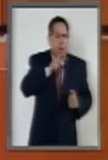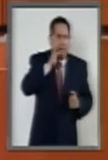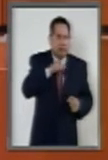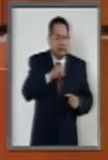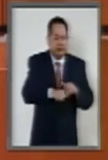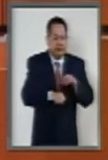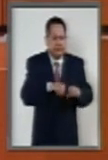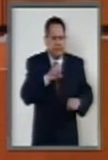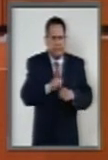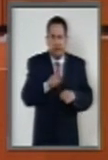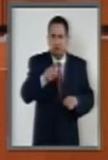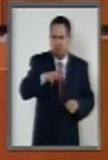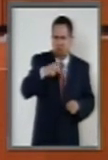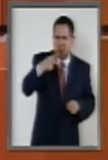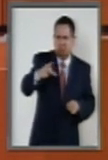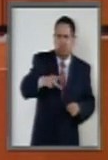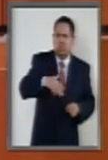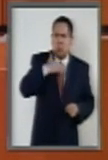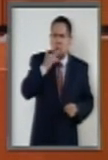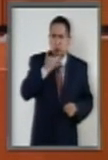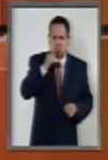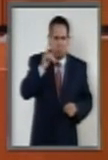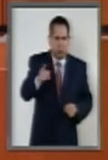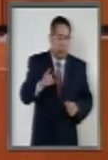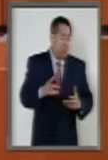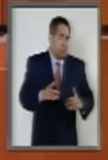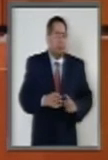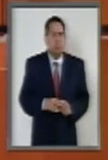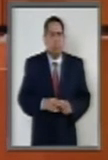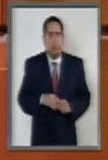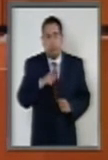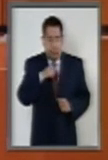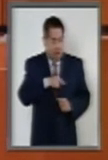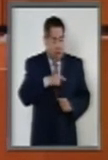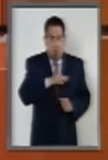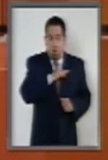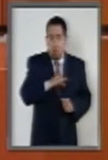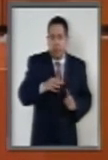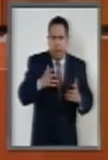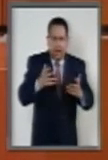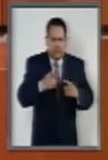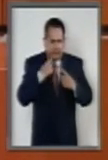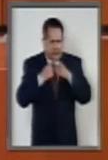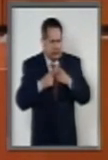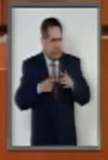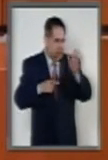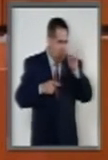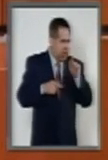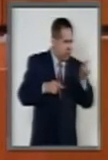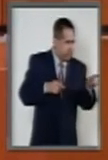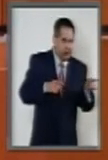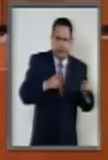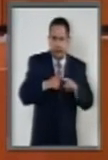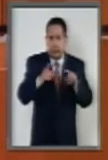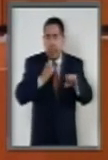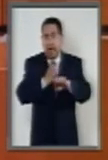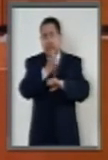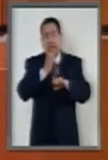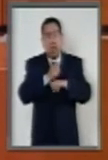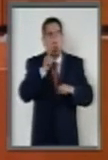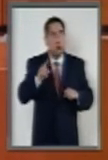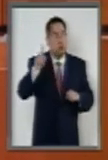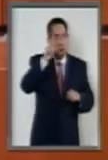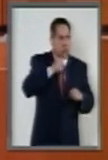vinculadas a hechos de corrupción. Podrá celebrar convenios con las entidades federativas